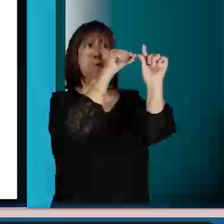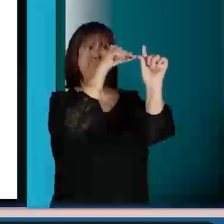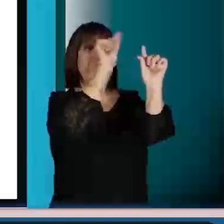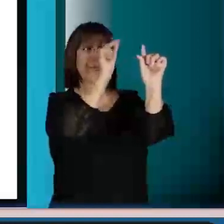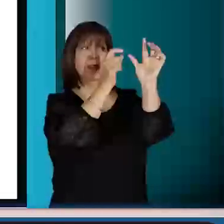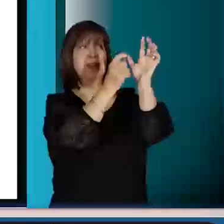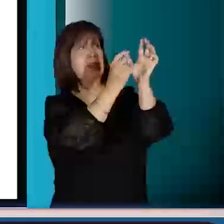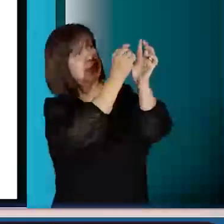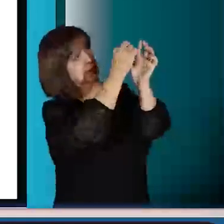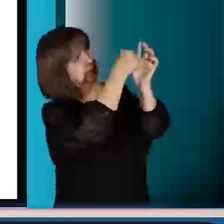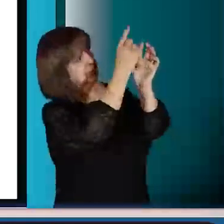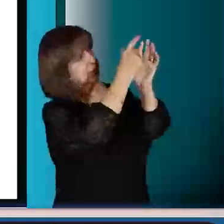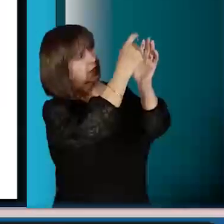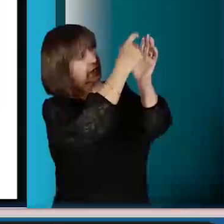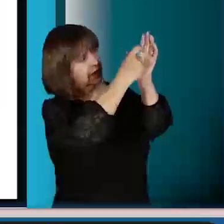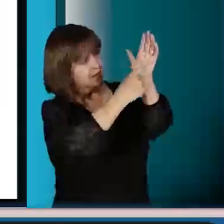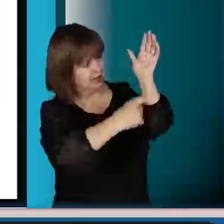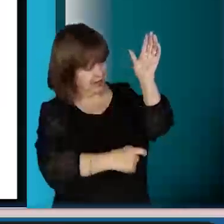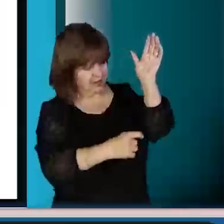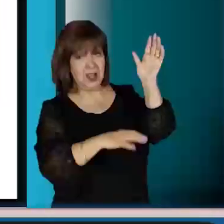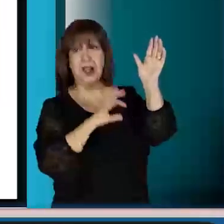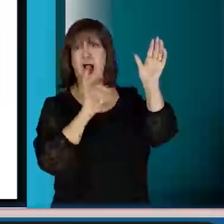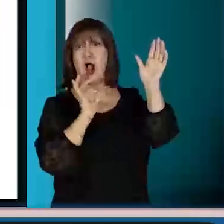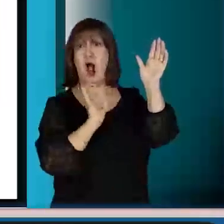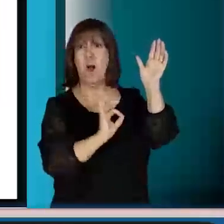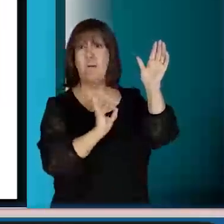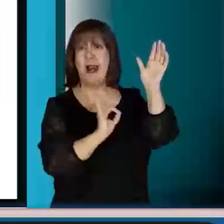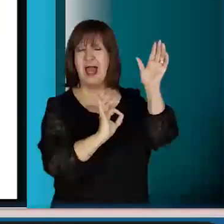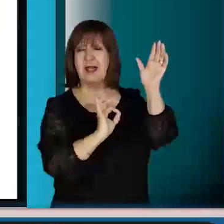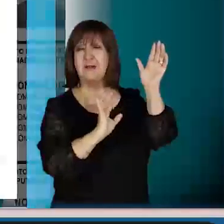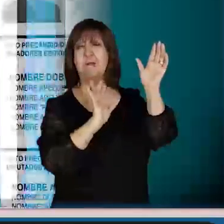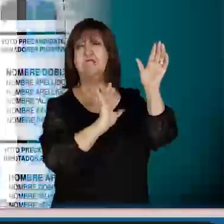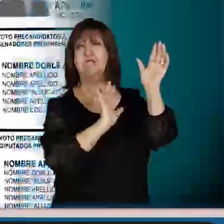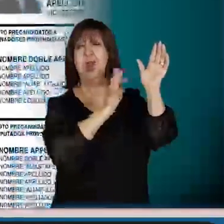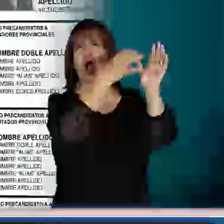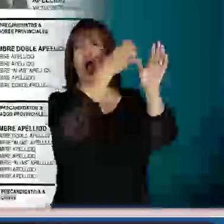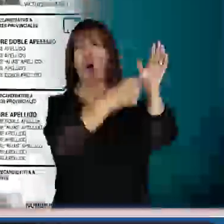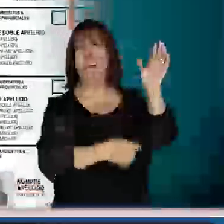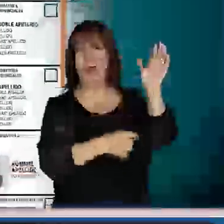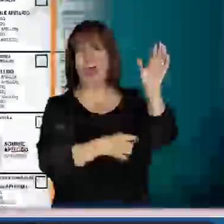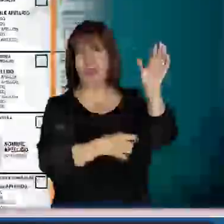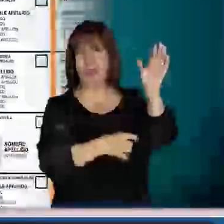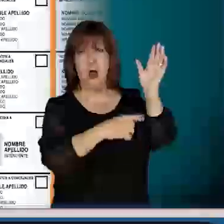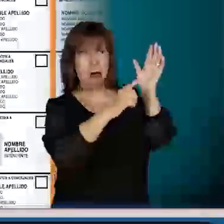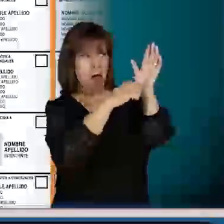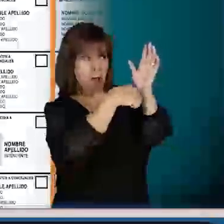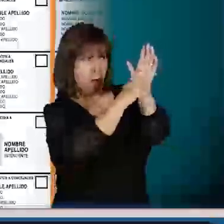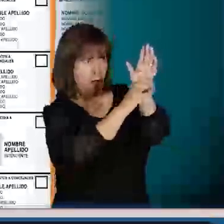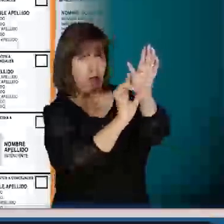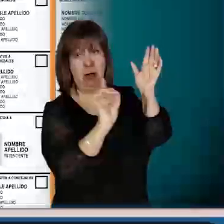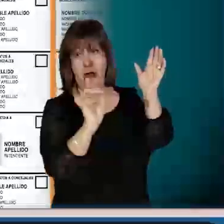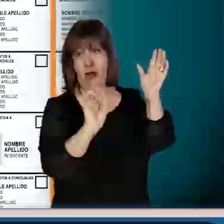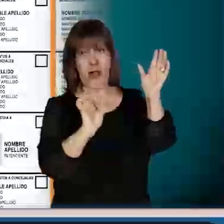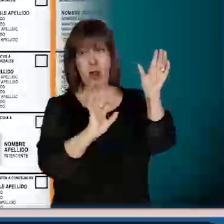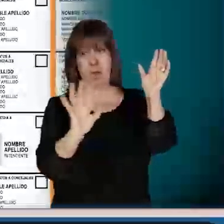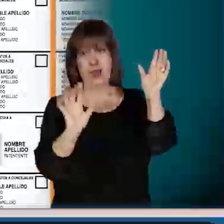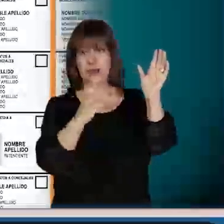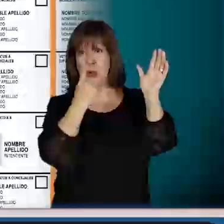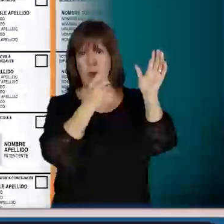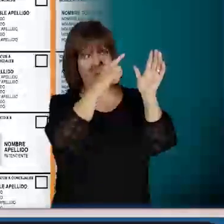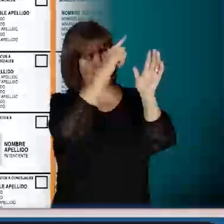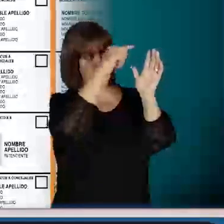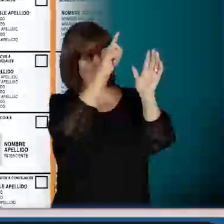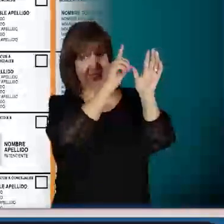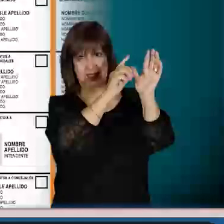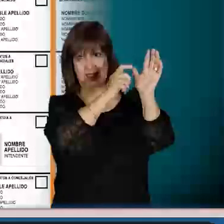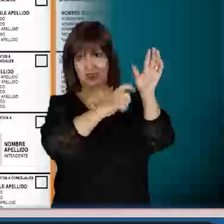de un partido. Ya no debes marcar ninguna otra. La imagen muestra una boleta única y una mano con una birome que